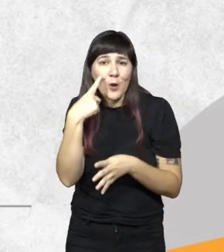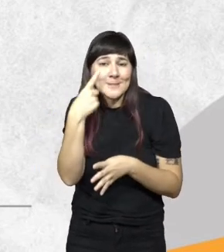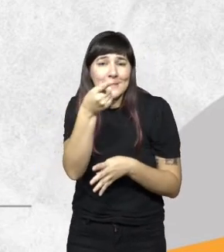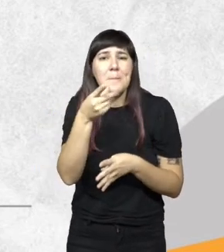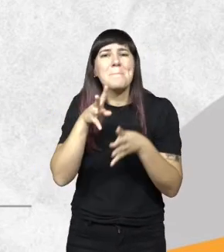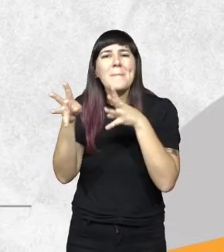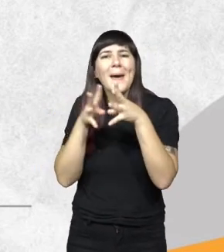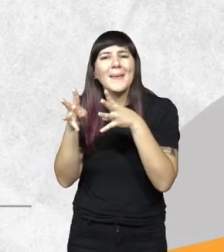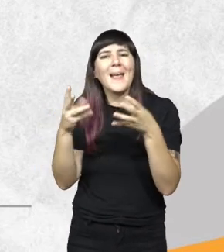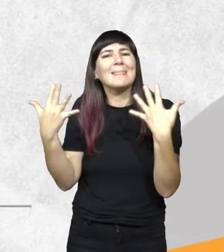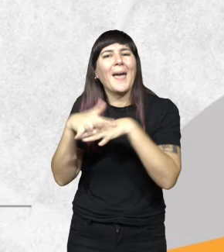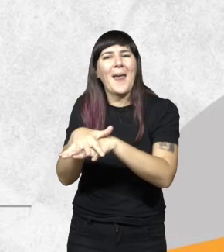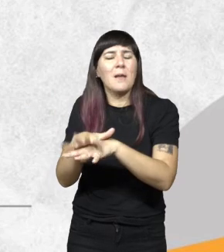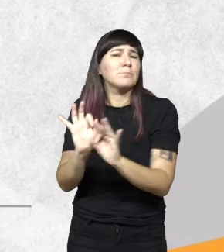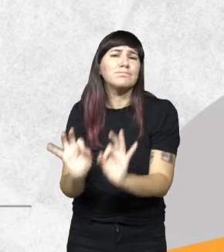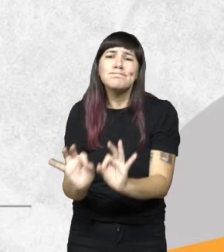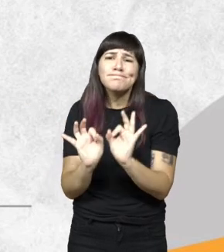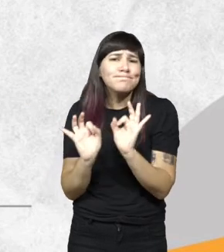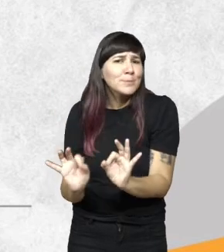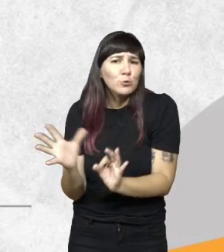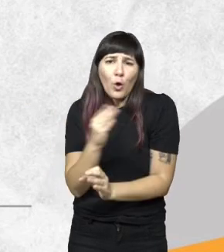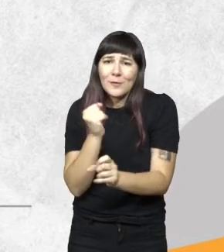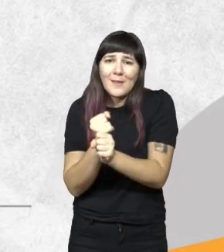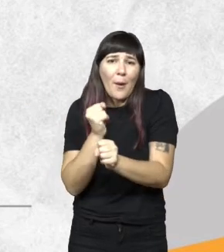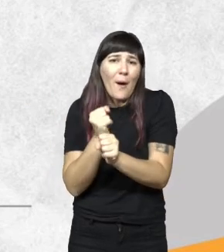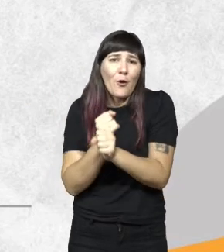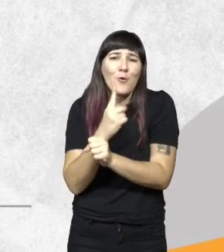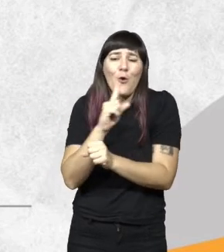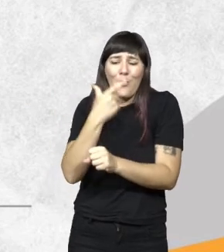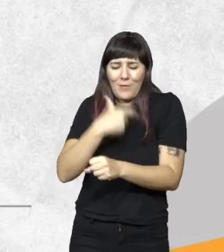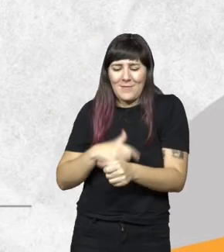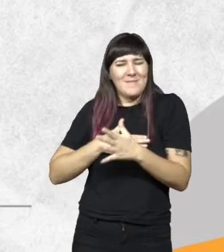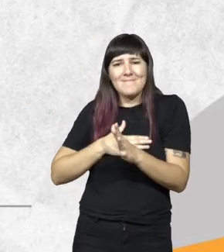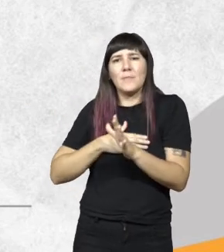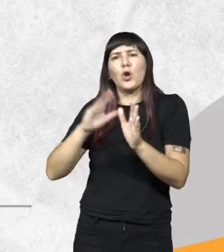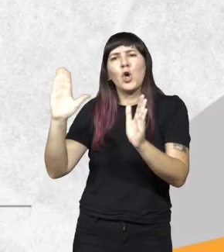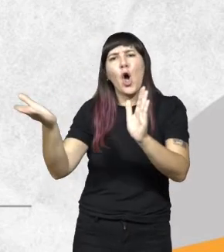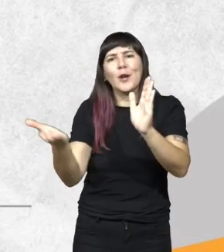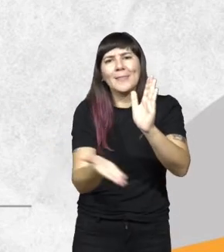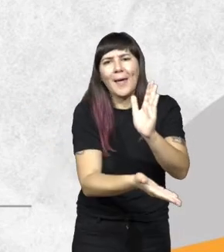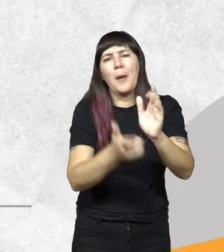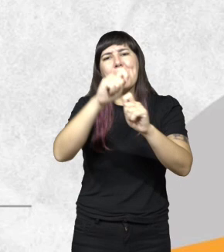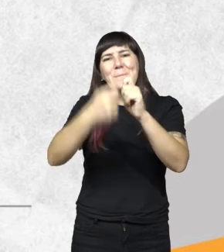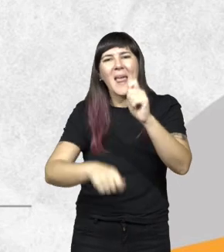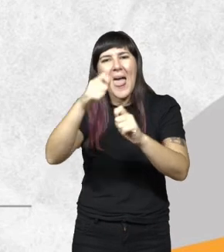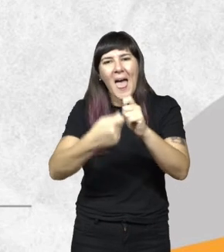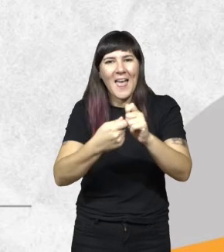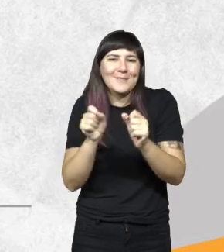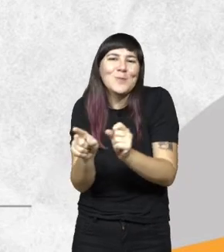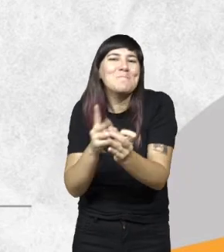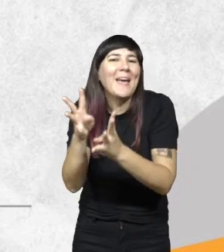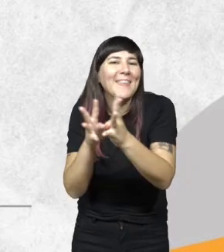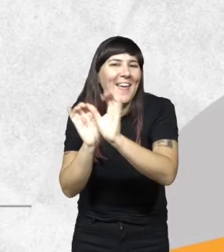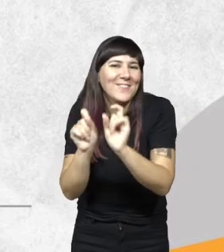se denominan así porque hacen todo todo el trabajo que requiere la cosecha es decir la corta la pela la caña la troza la